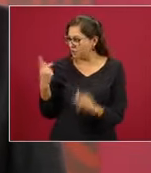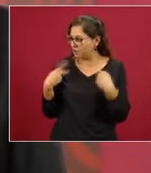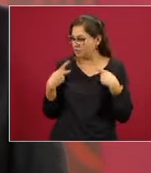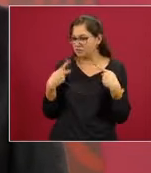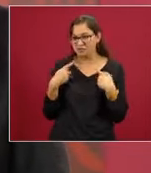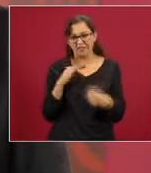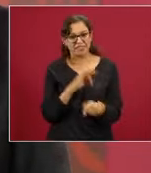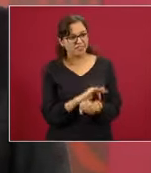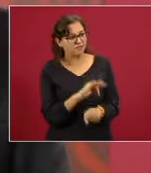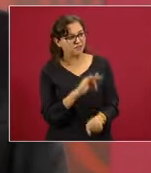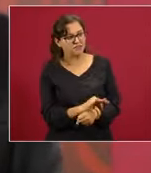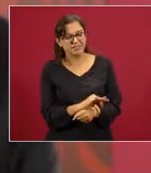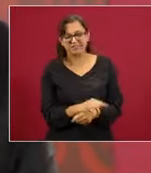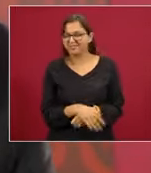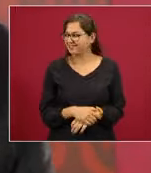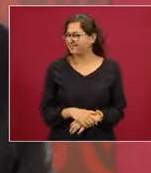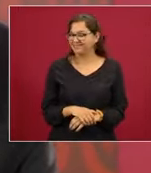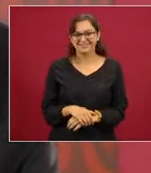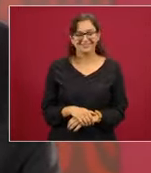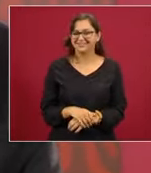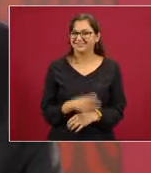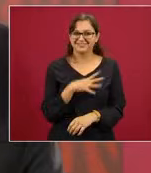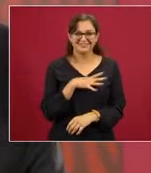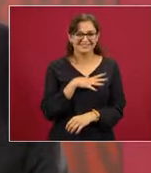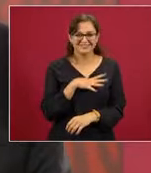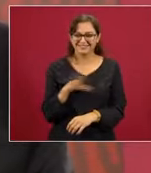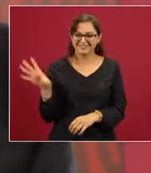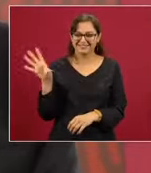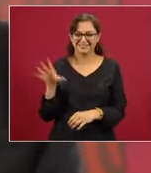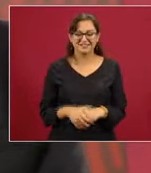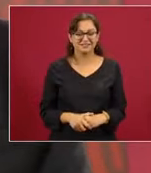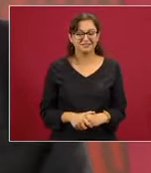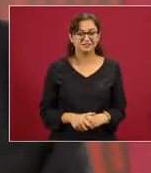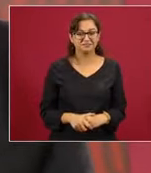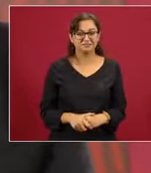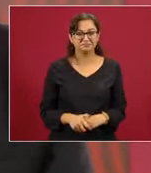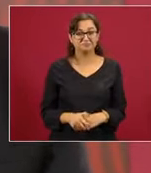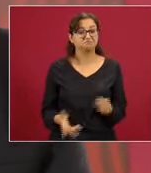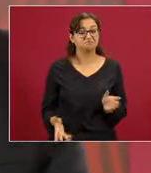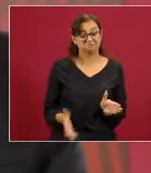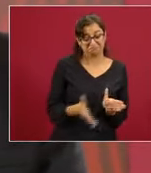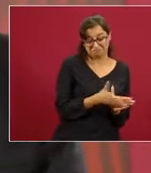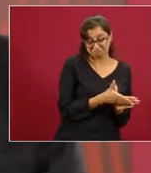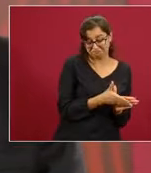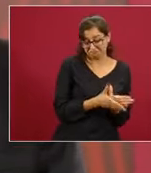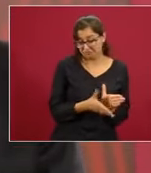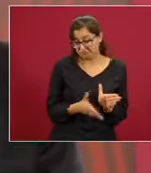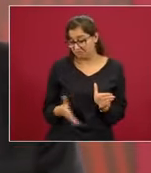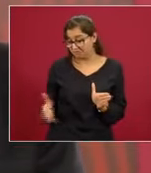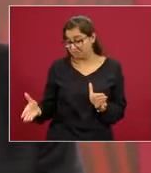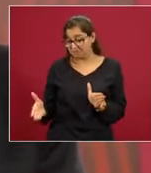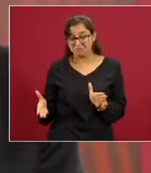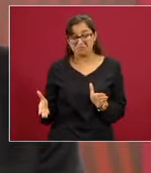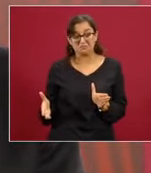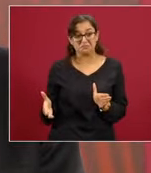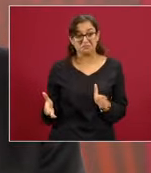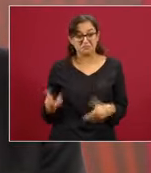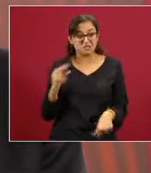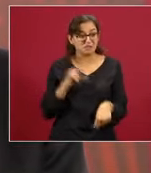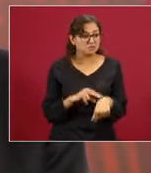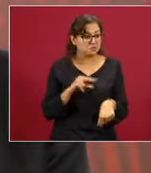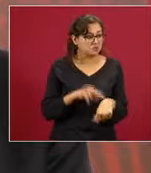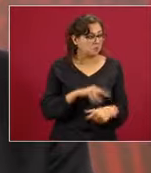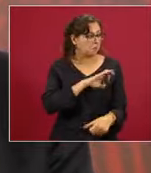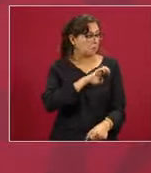nos dejó un déficit, como aquí lo mencionó el doctor, el de médicos y de especialistas.